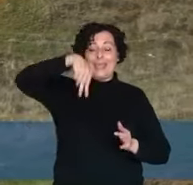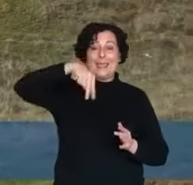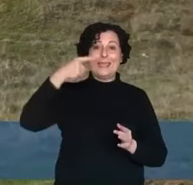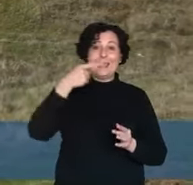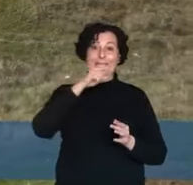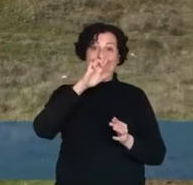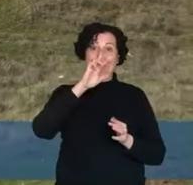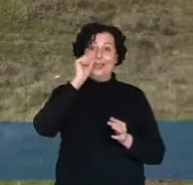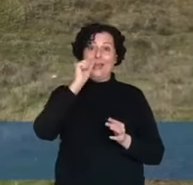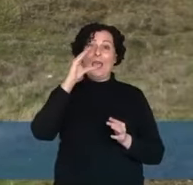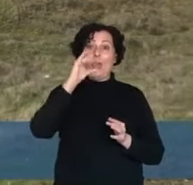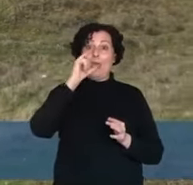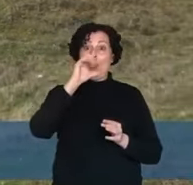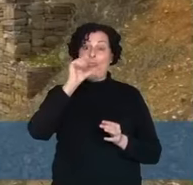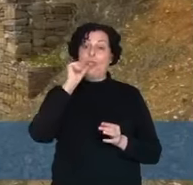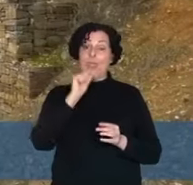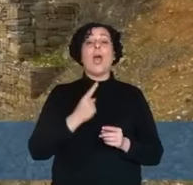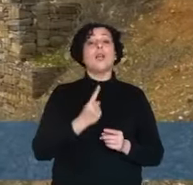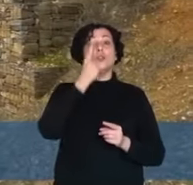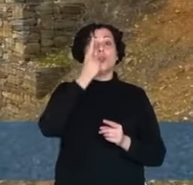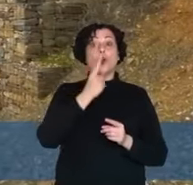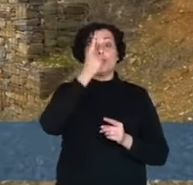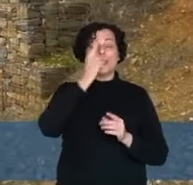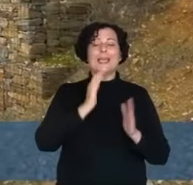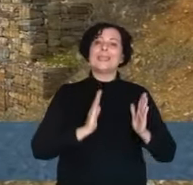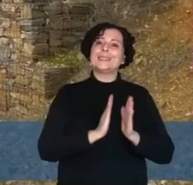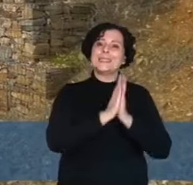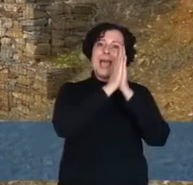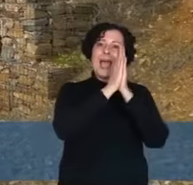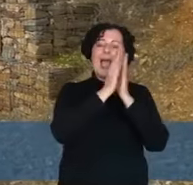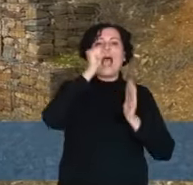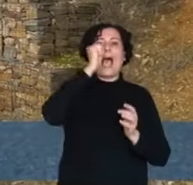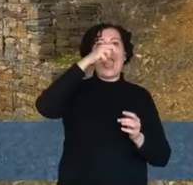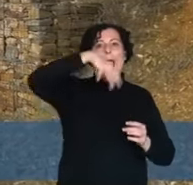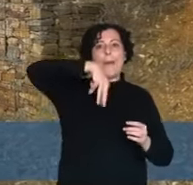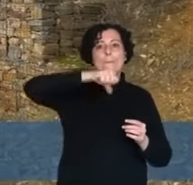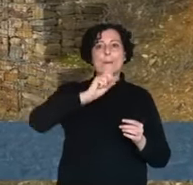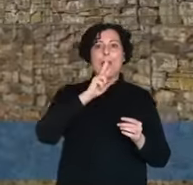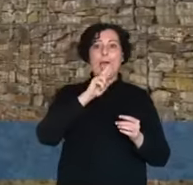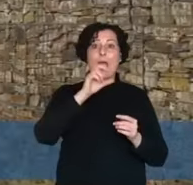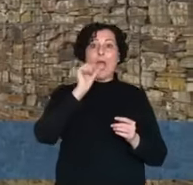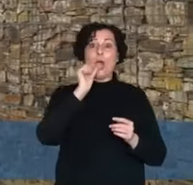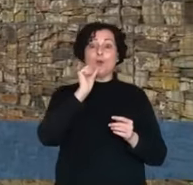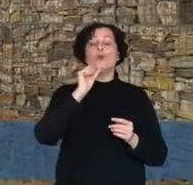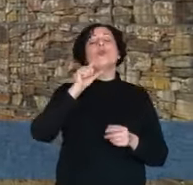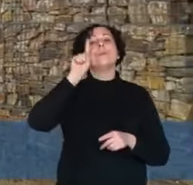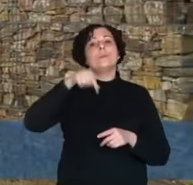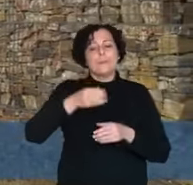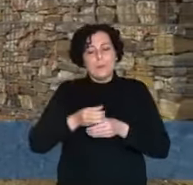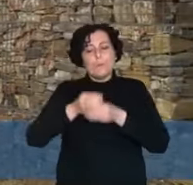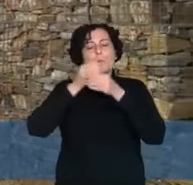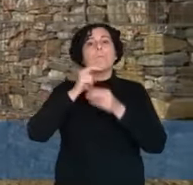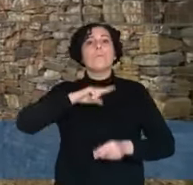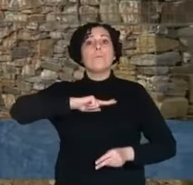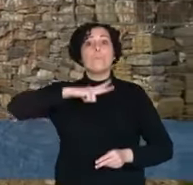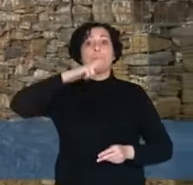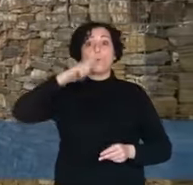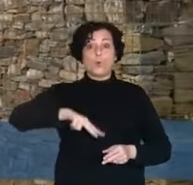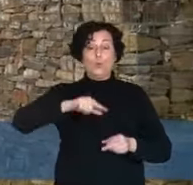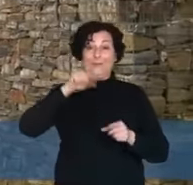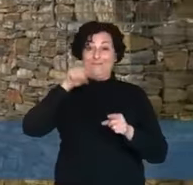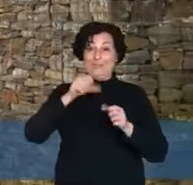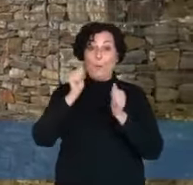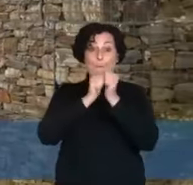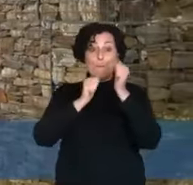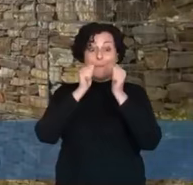Amaro y el baluarte de Portugal. El baluarte de Portugal está forrado con un muro de mampostería, piedras de distinto tamaño